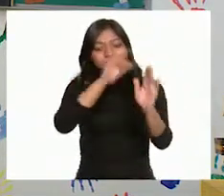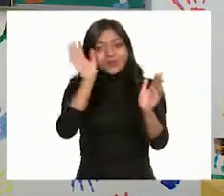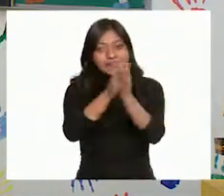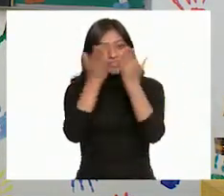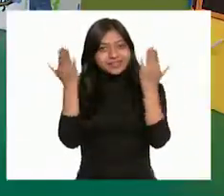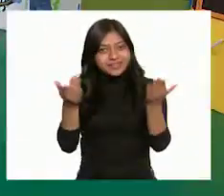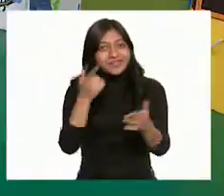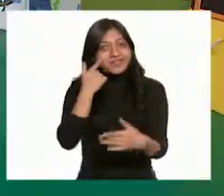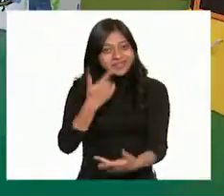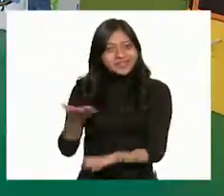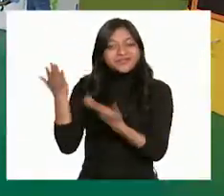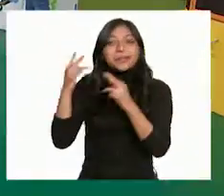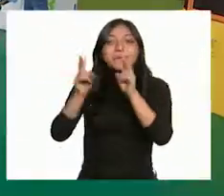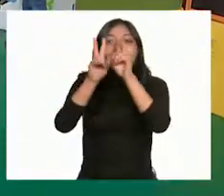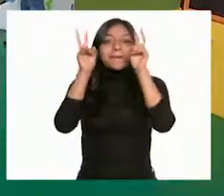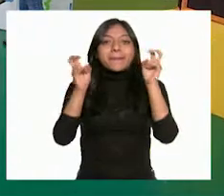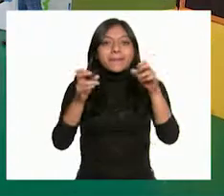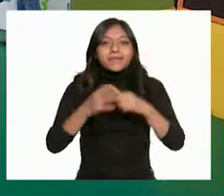¡Ah, sí, seguro!